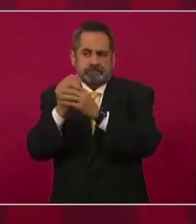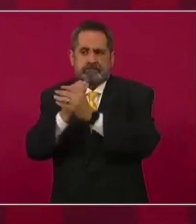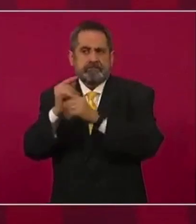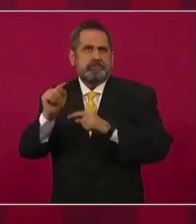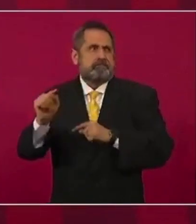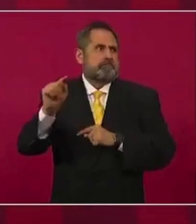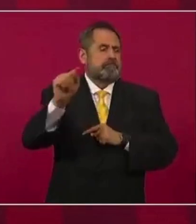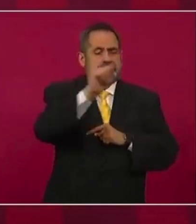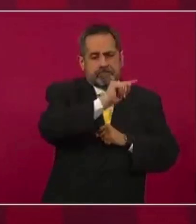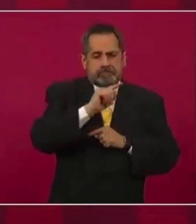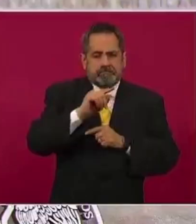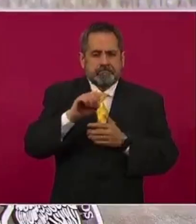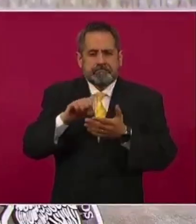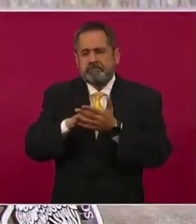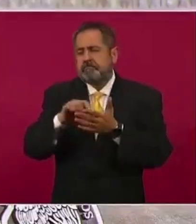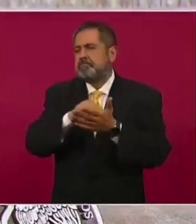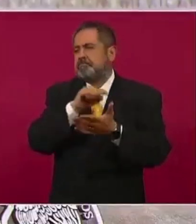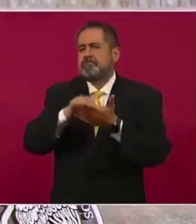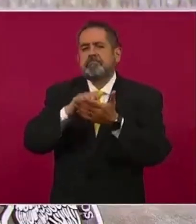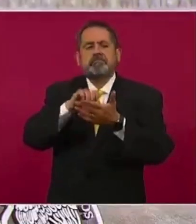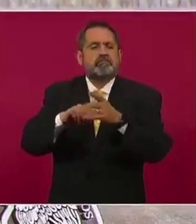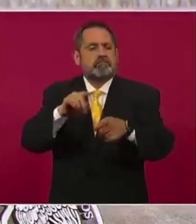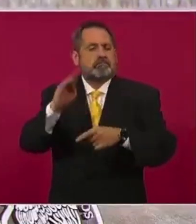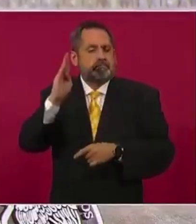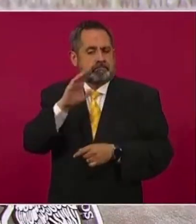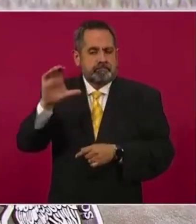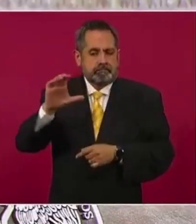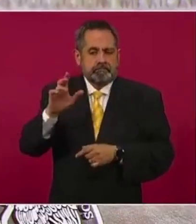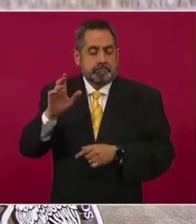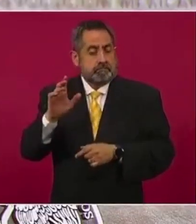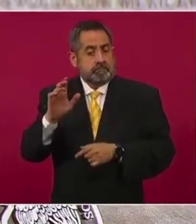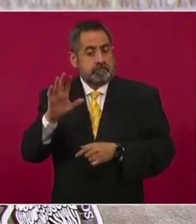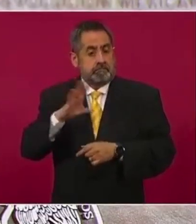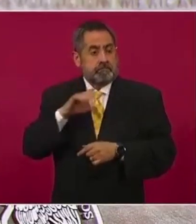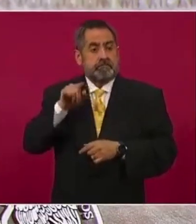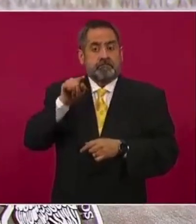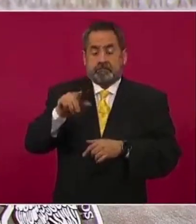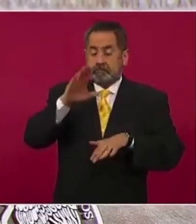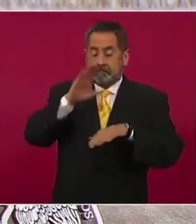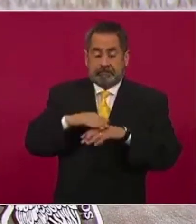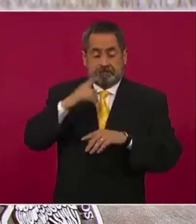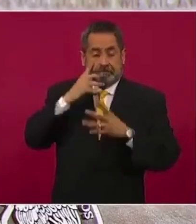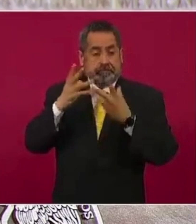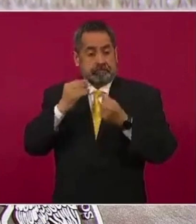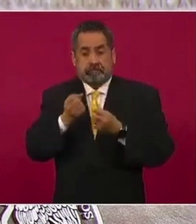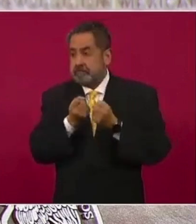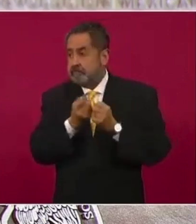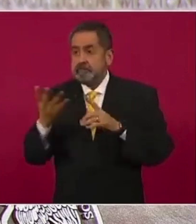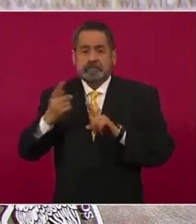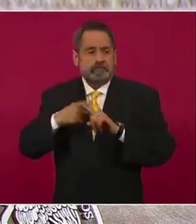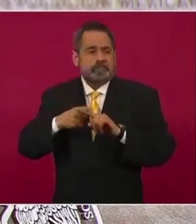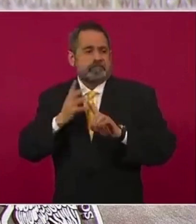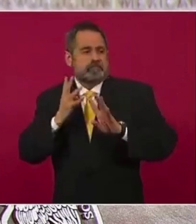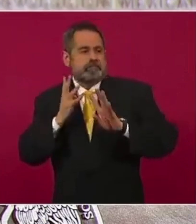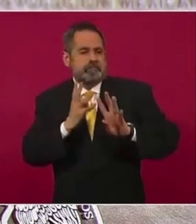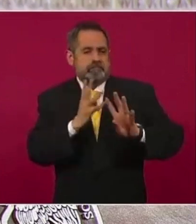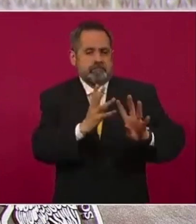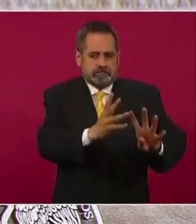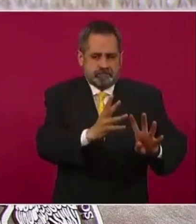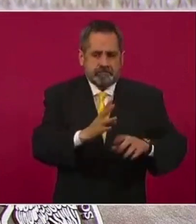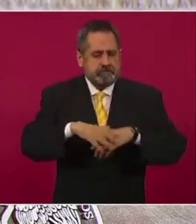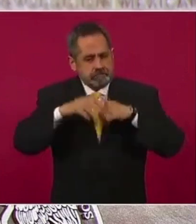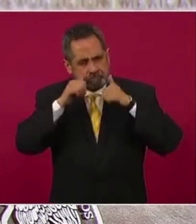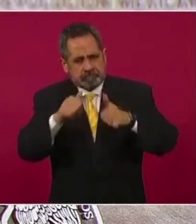en los lugares, por ejemplo, se ha hablado de Baja California, donde hay una mayor demanda por casos y esto se está atendiendo